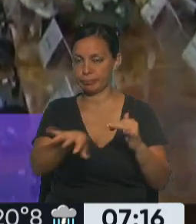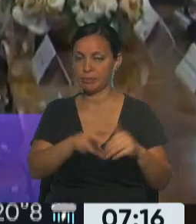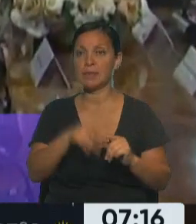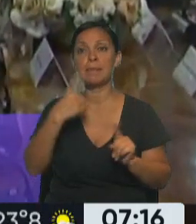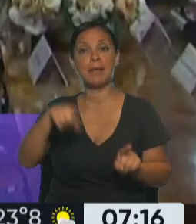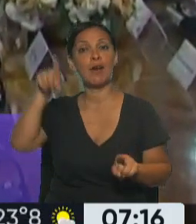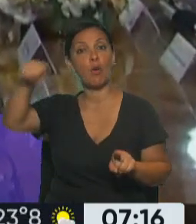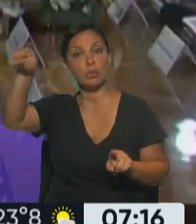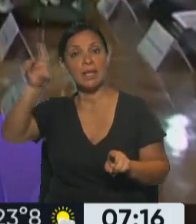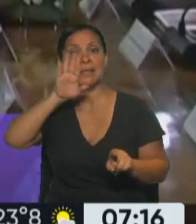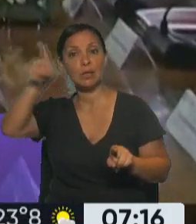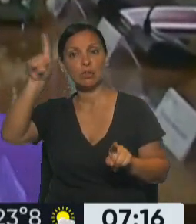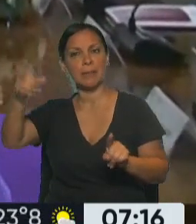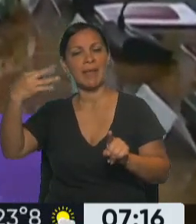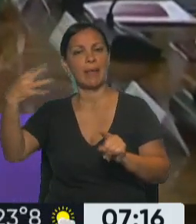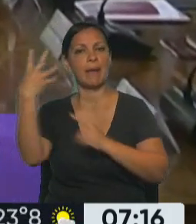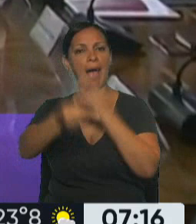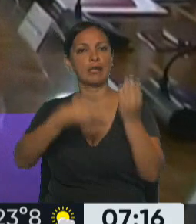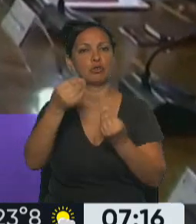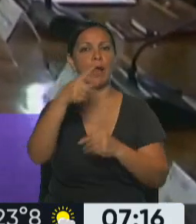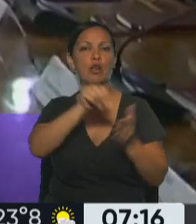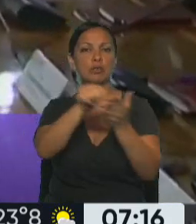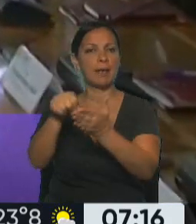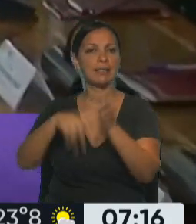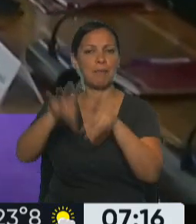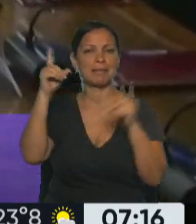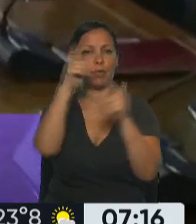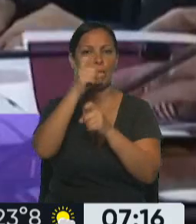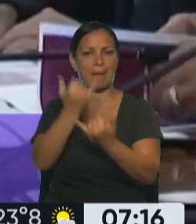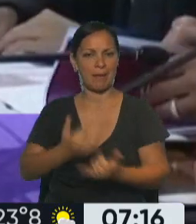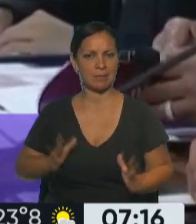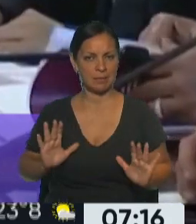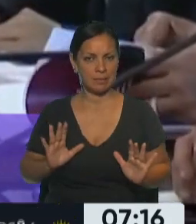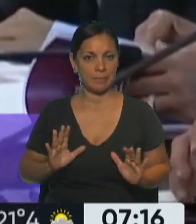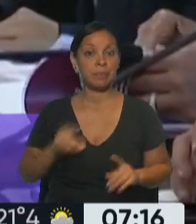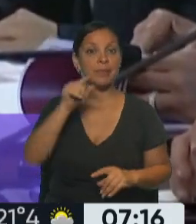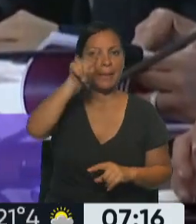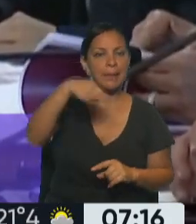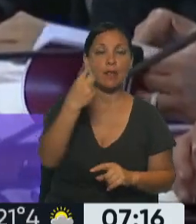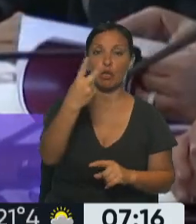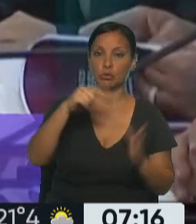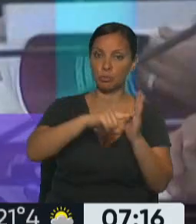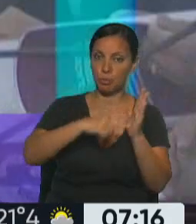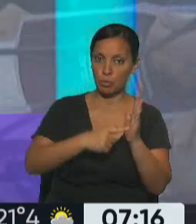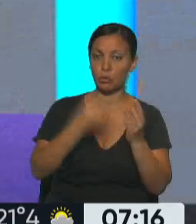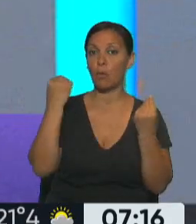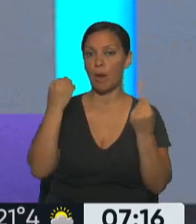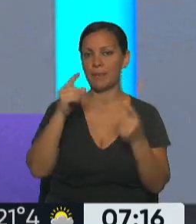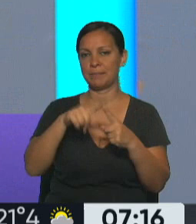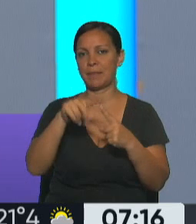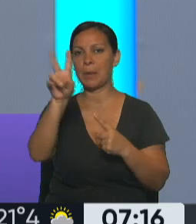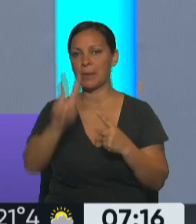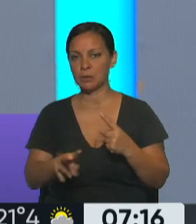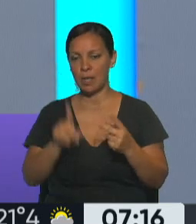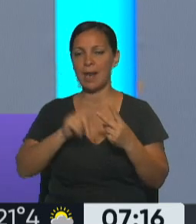Y en ese sentido también justamente toca dos puntos álgidos, que son Venezuela y Cuba. Él dice,